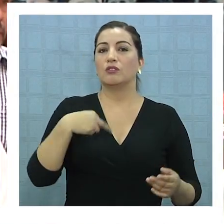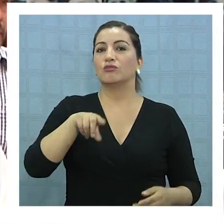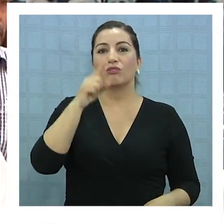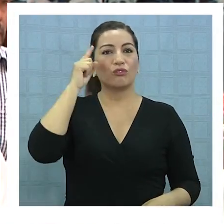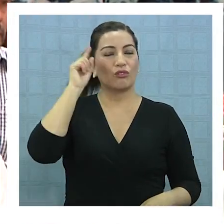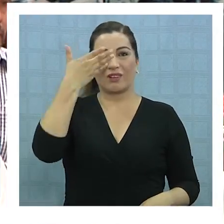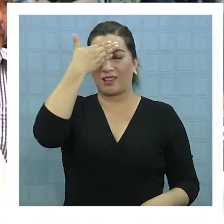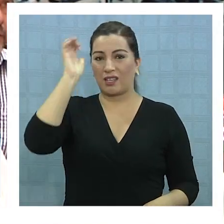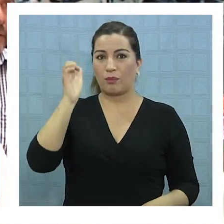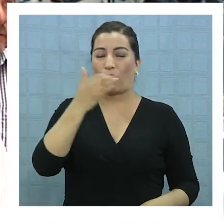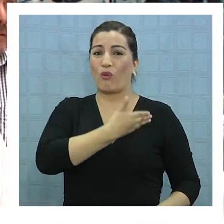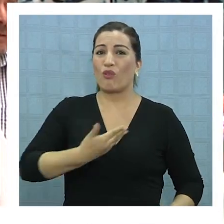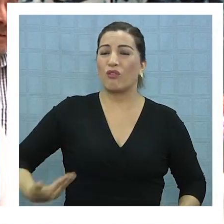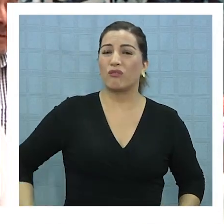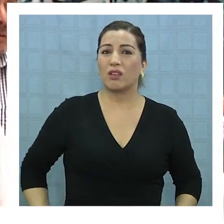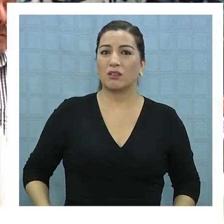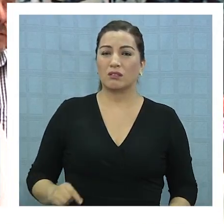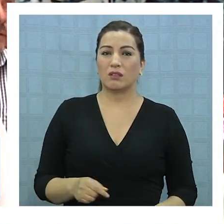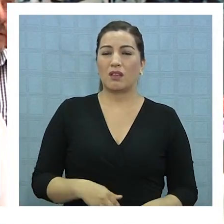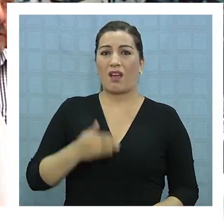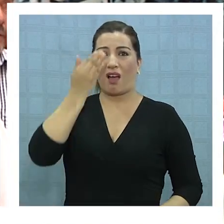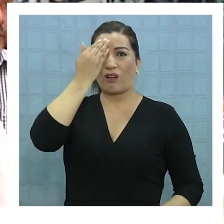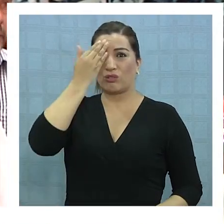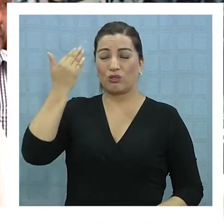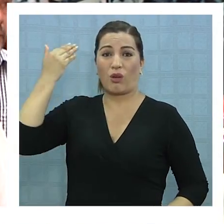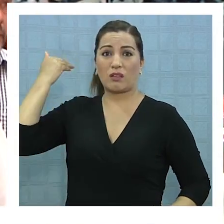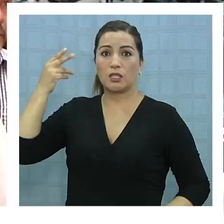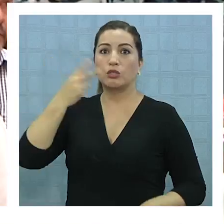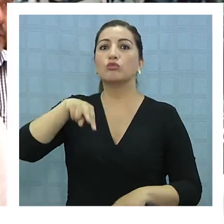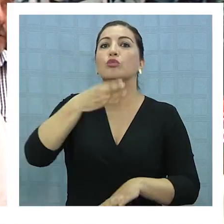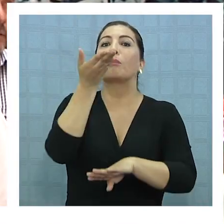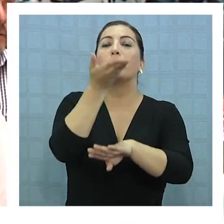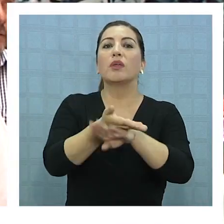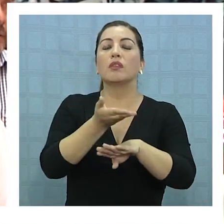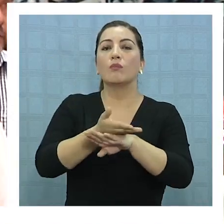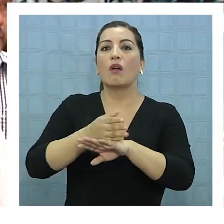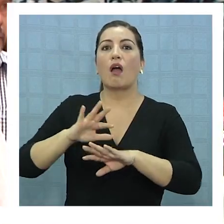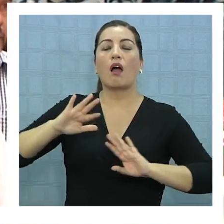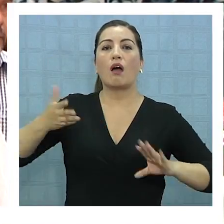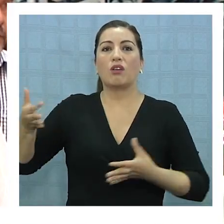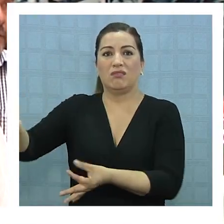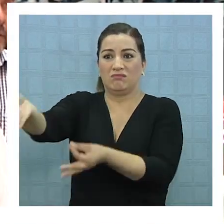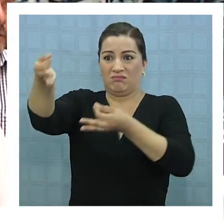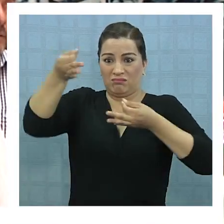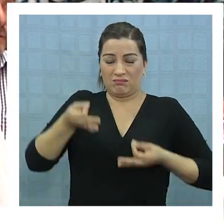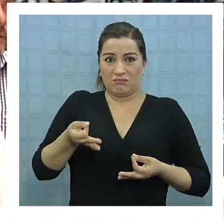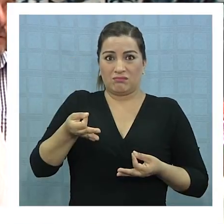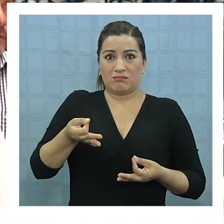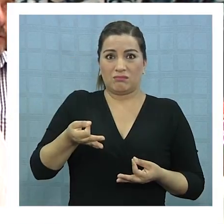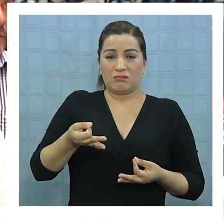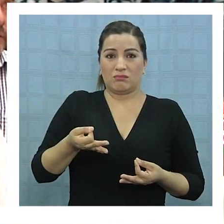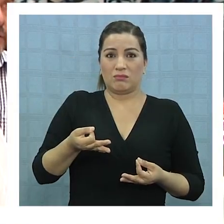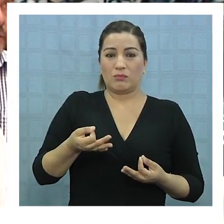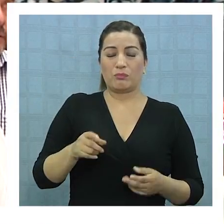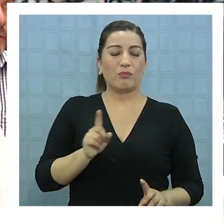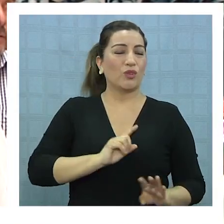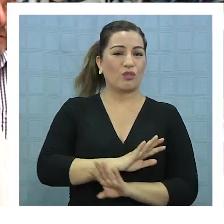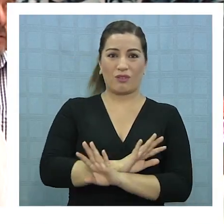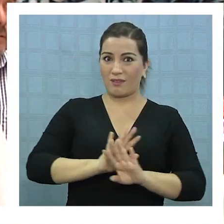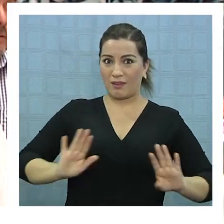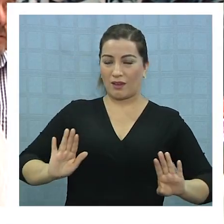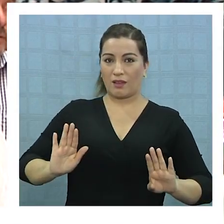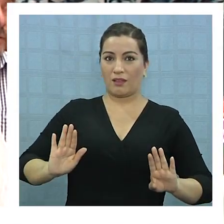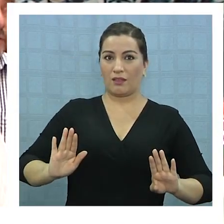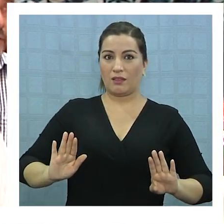de tanto tiempo, estamos hablando de en agosto se entregó el petitorio, y recién ahora se está pronunciando respecto a un guarismo económico que para nada da el ancho